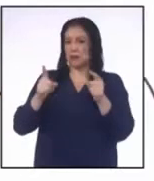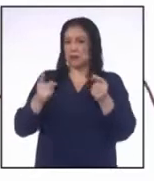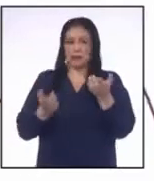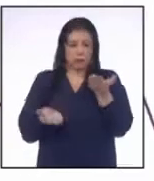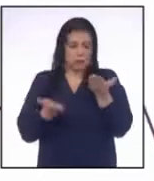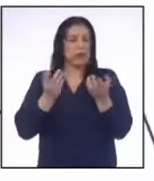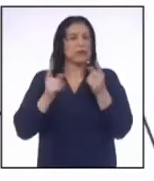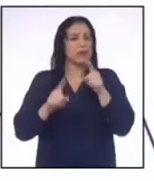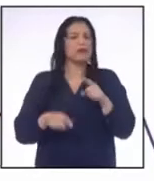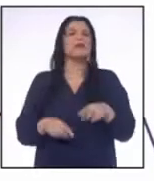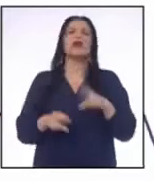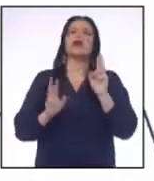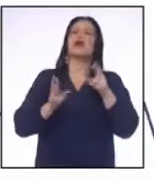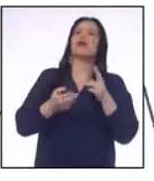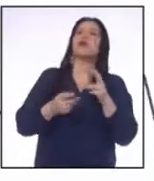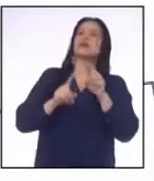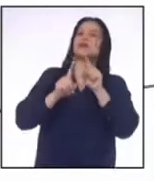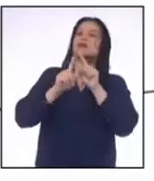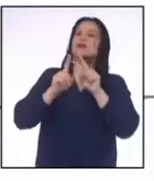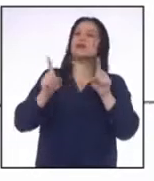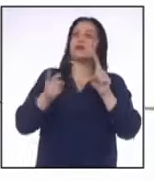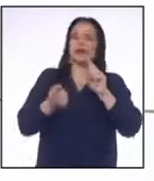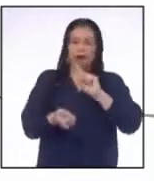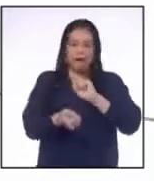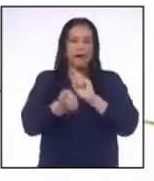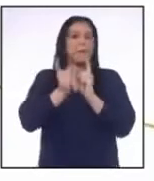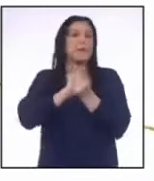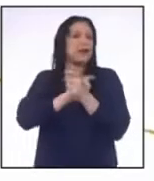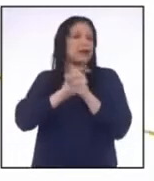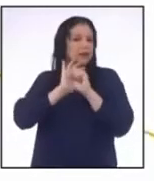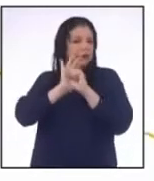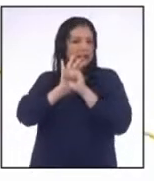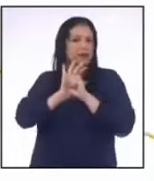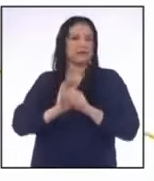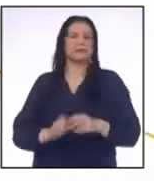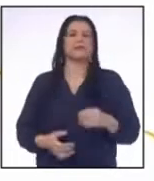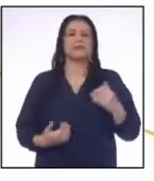equivalente Con el sentido de desigualdad cambiada